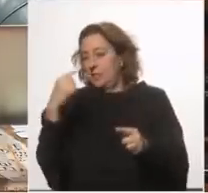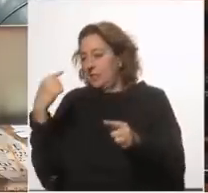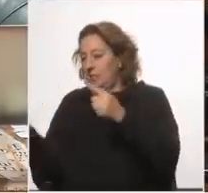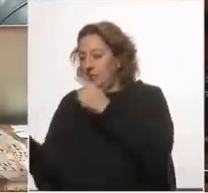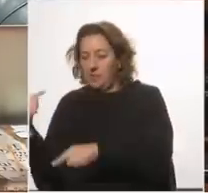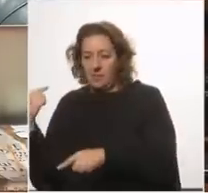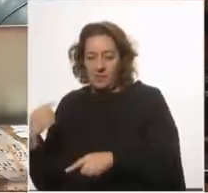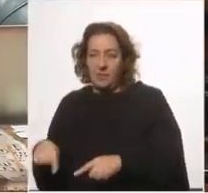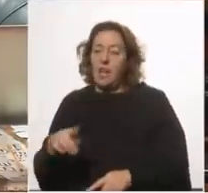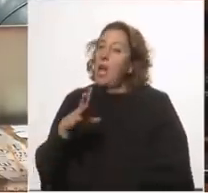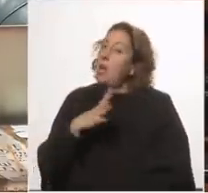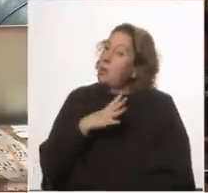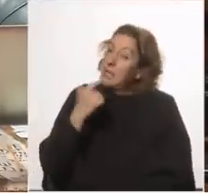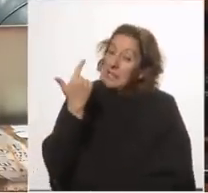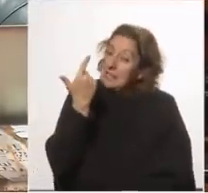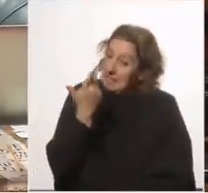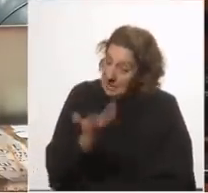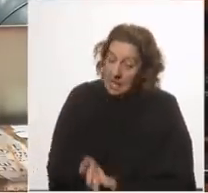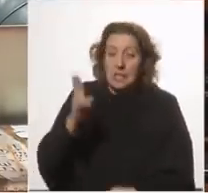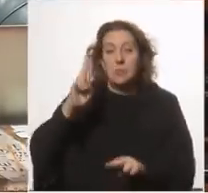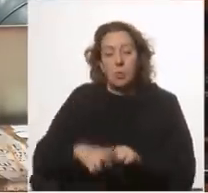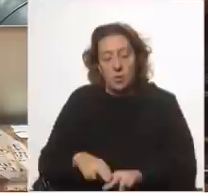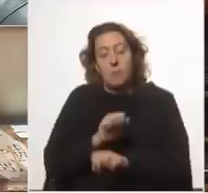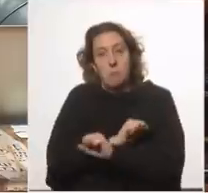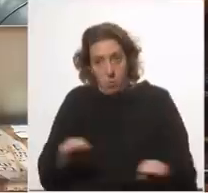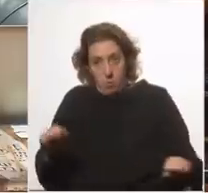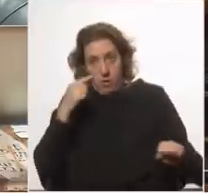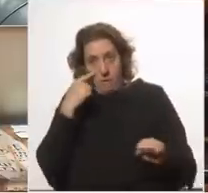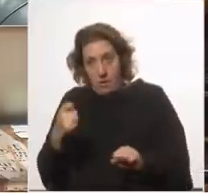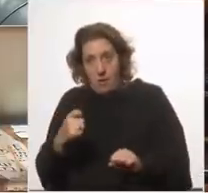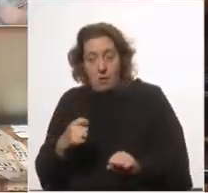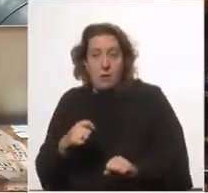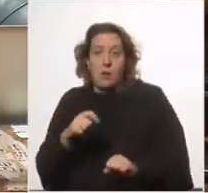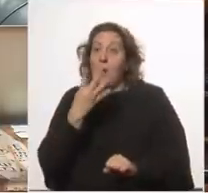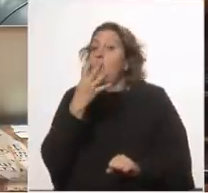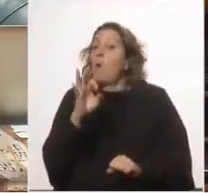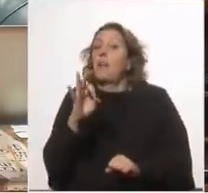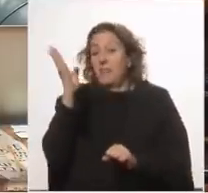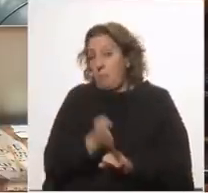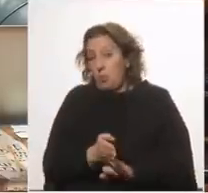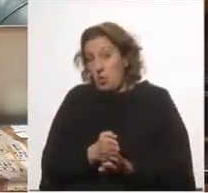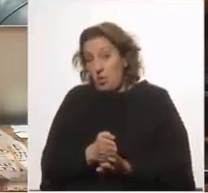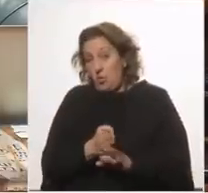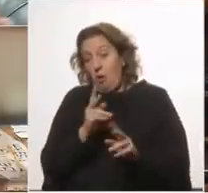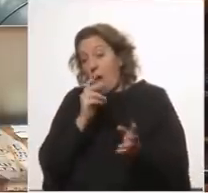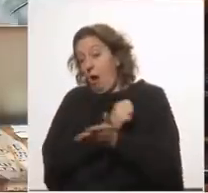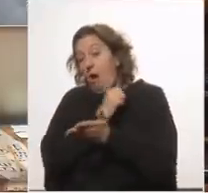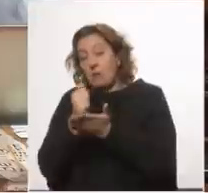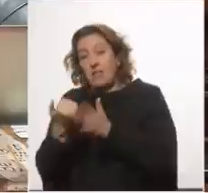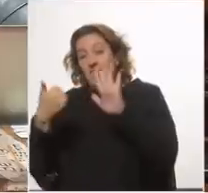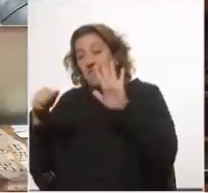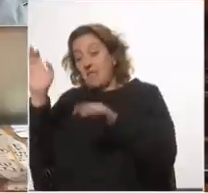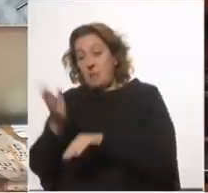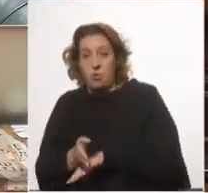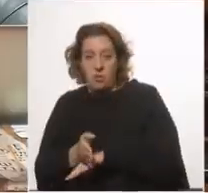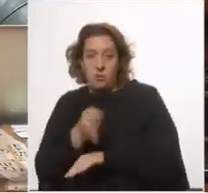nos lleva a que hay un número de muertes evitables que es no menos del 40% de las muertes y puede llegar hasta el 60% o sea que decimos